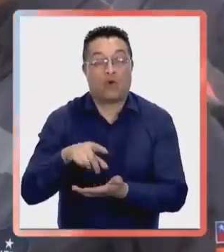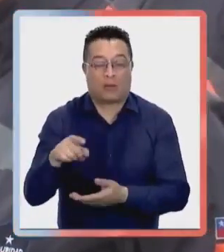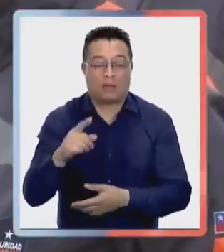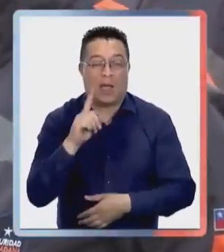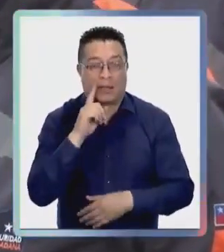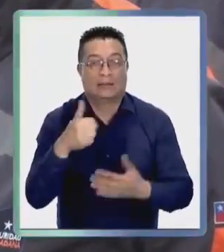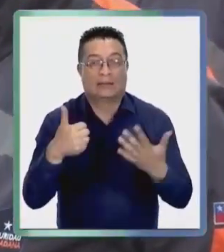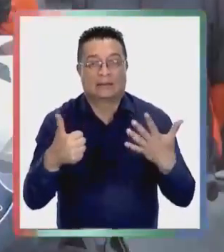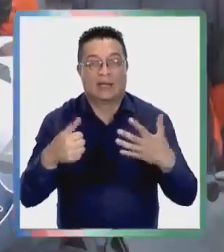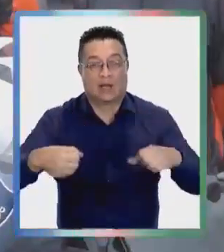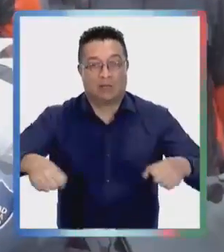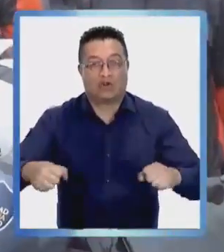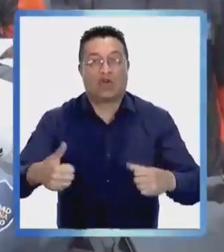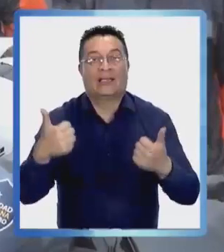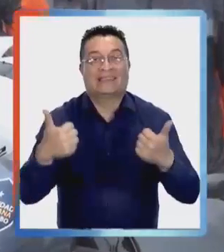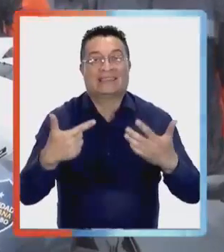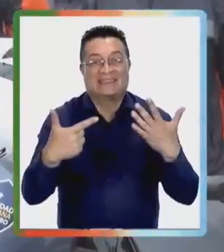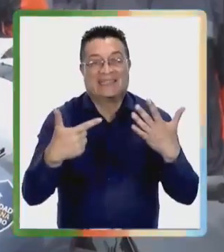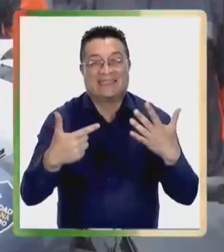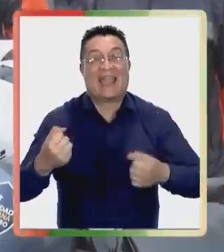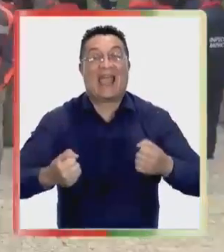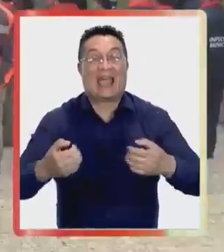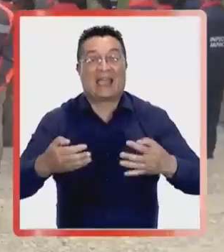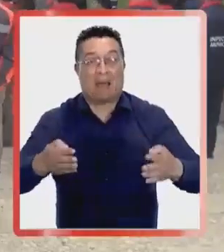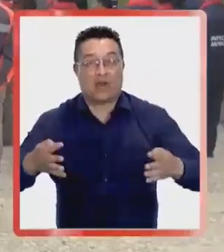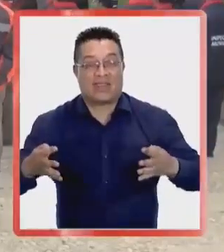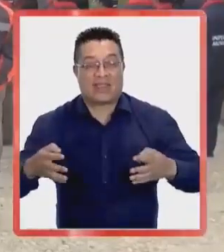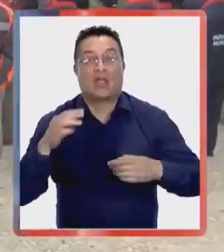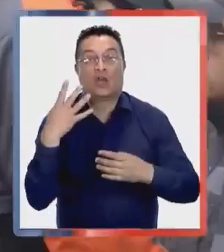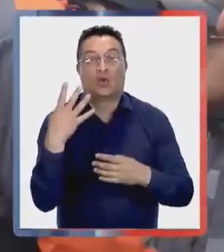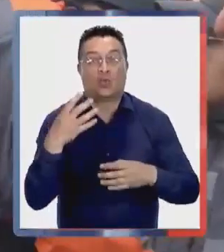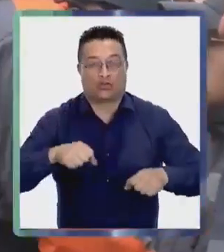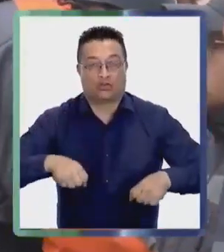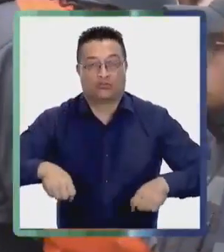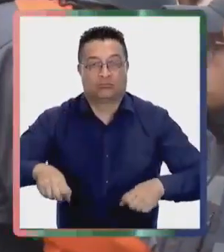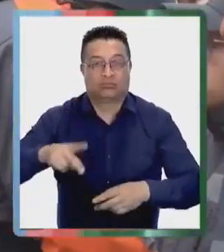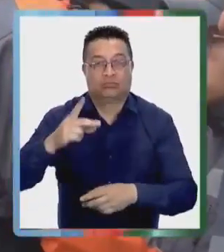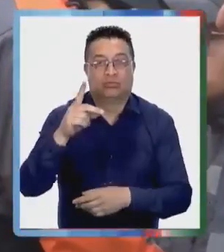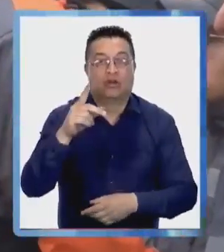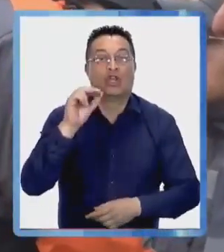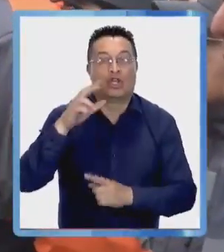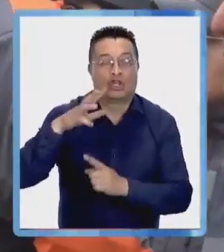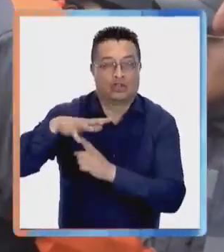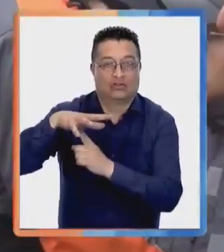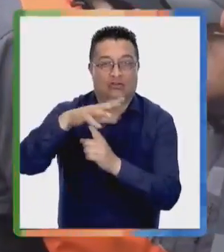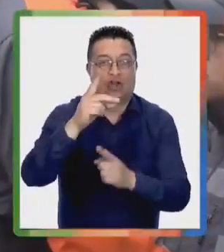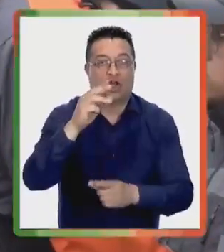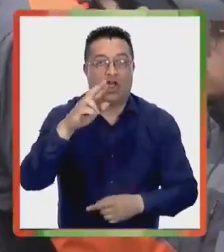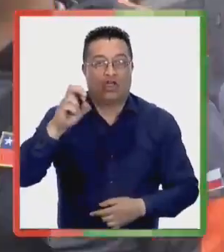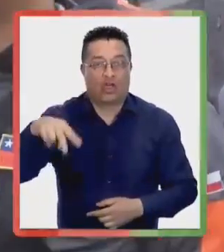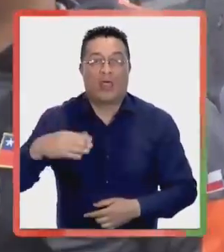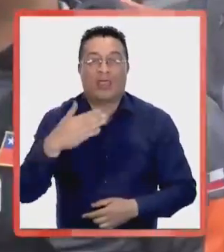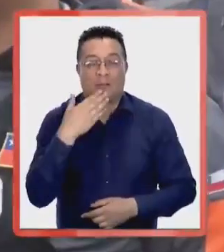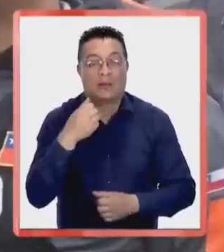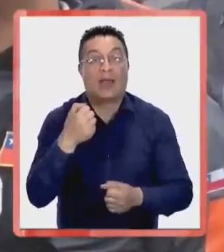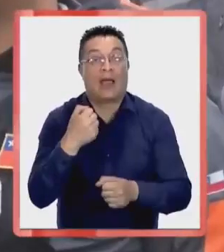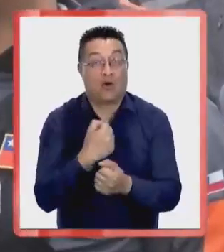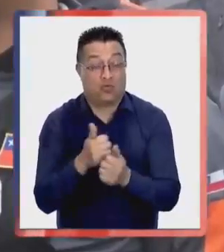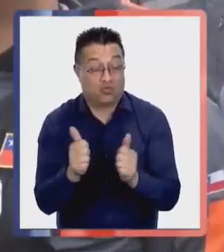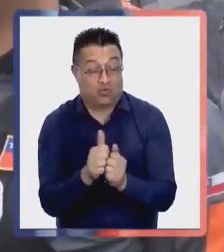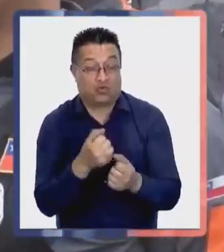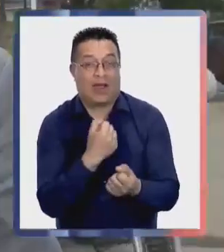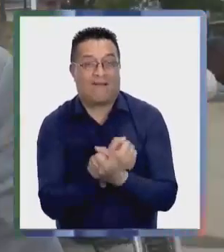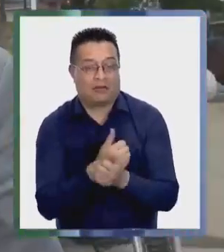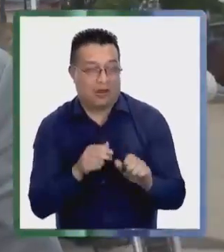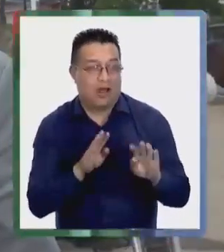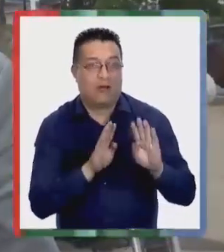a tener 6 motos, 7 camionetas y 4 scooters, un dron. Y la idea es complementarnos con Carabineros para tener una